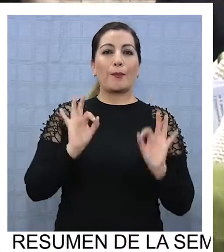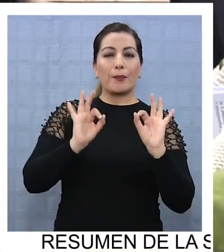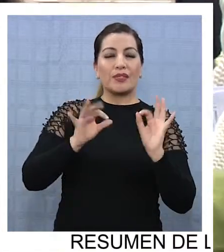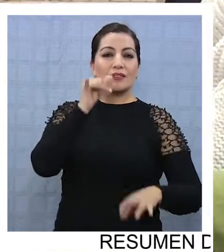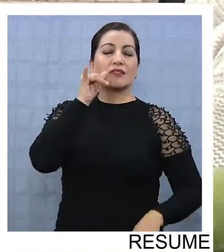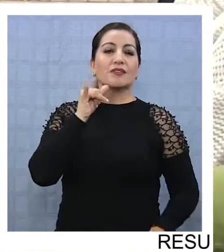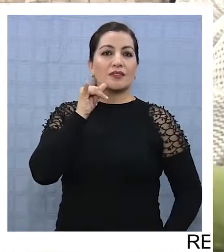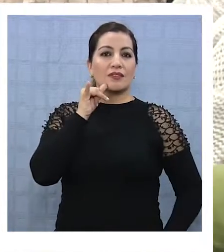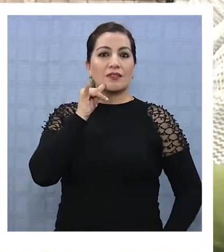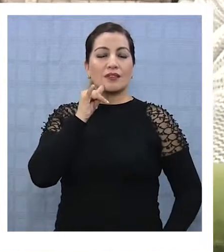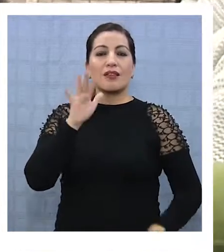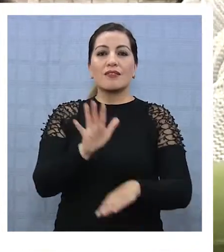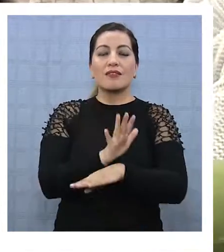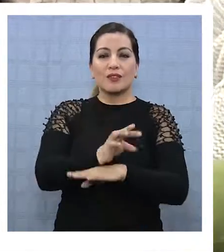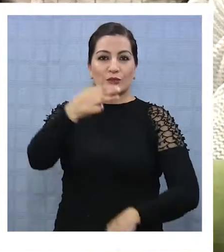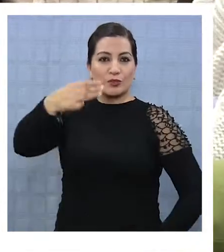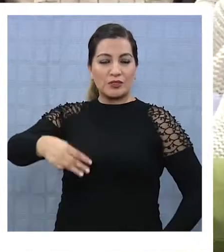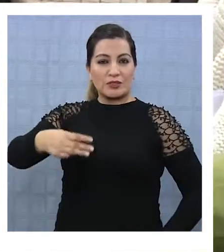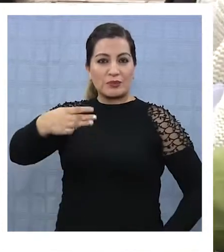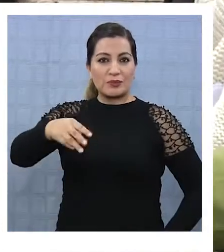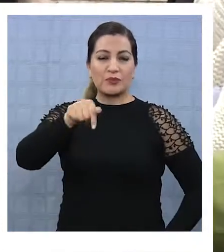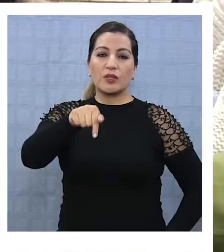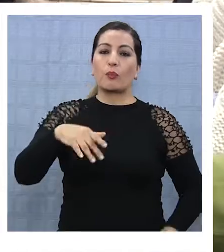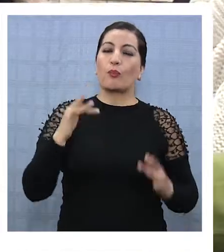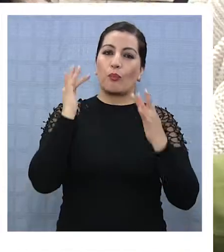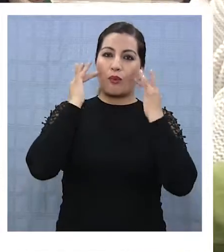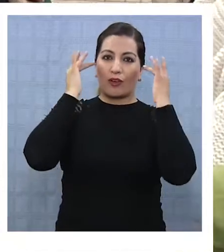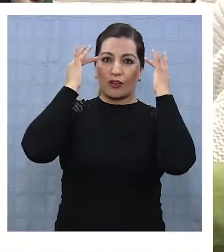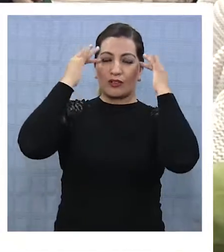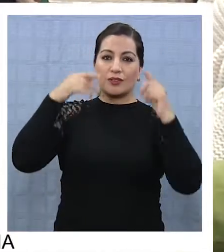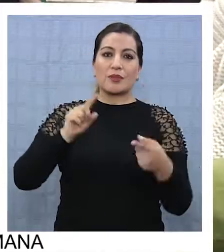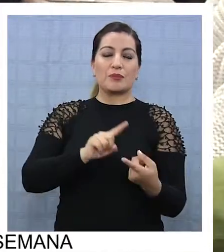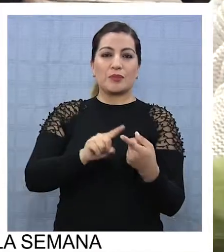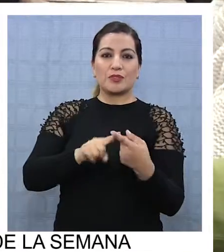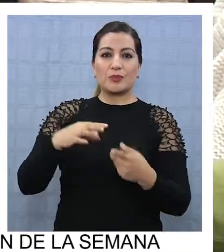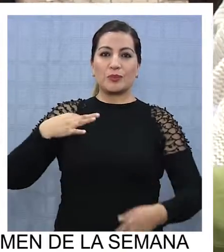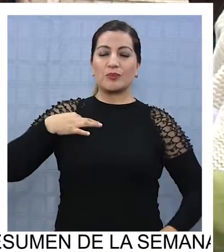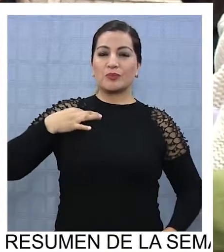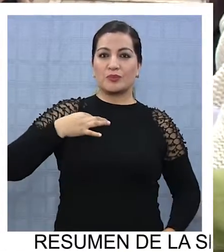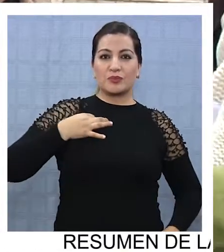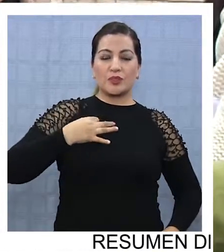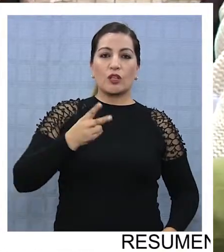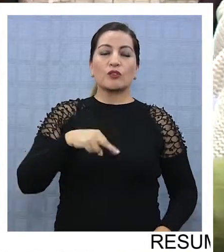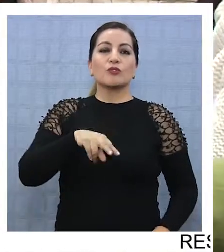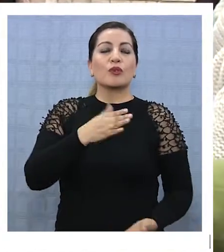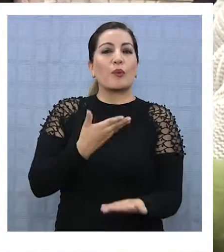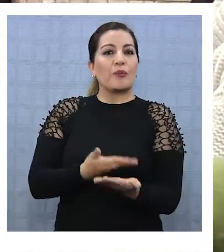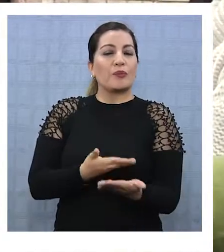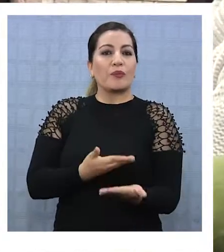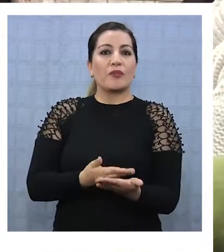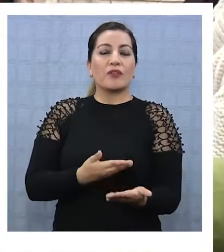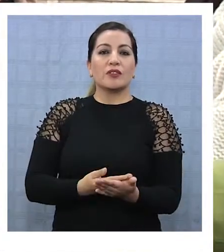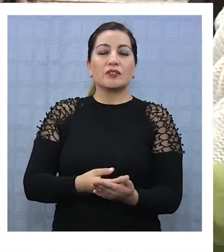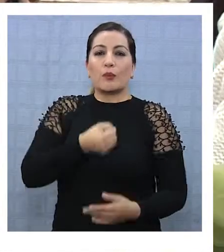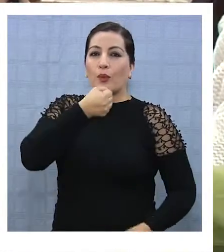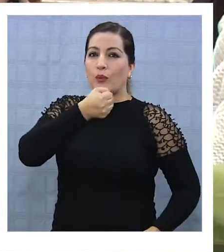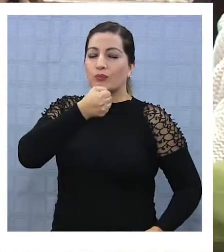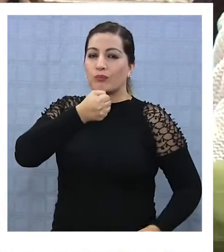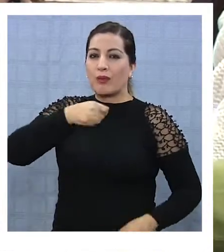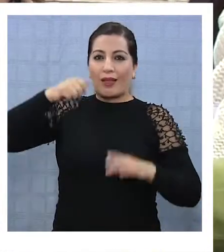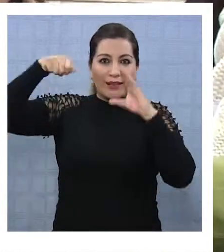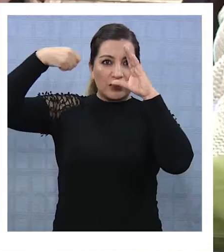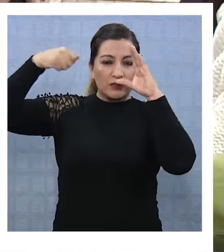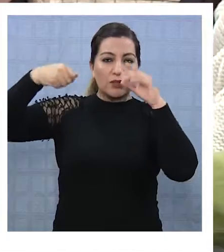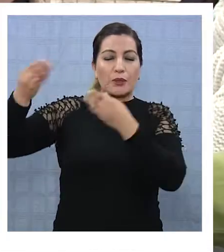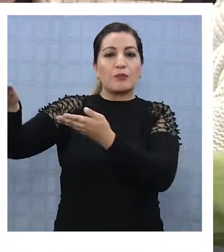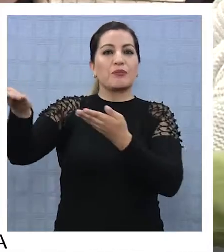en especial de Iquique, que es nuestro Teatro Municipal. Así que muy contentos de esta participación ciudadana, donde aprovechamos de los medios, ¿no es